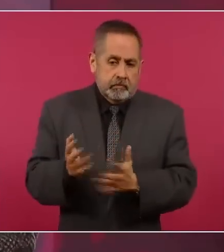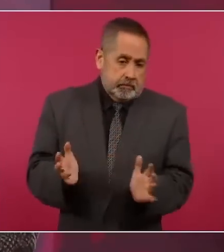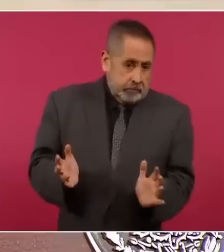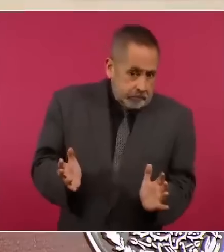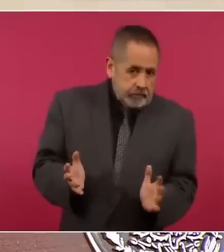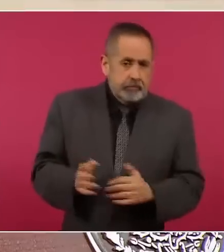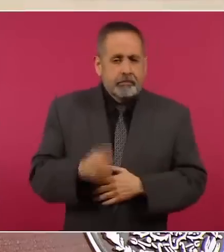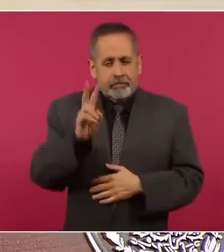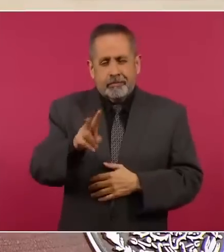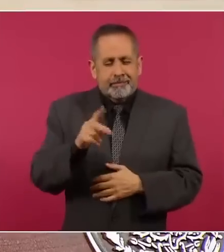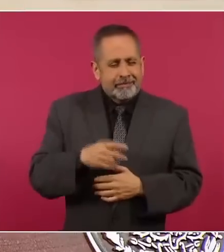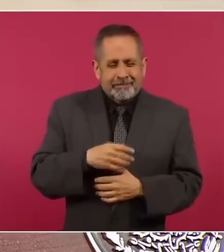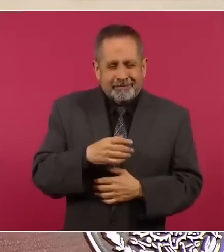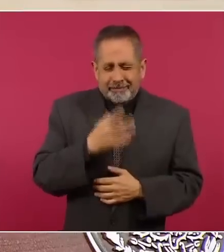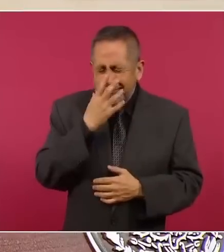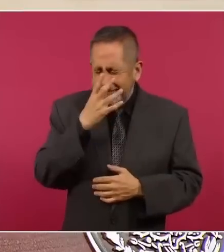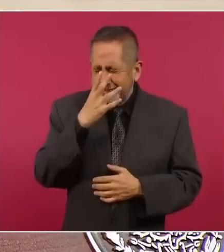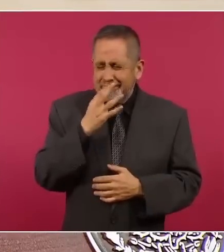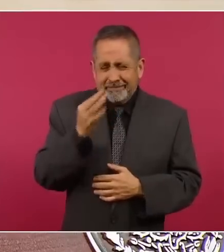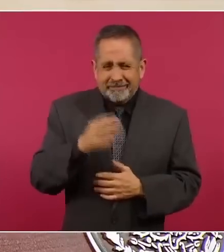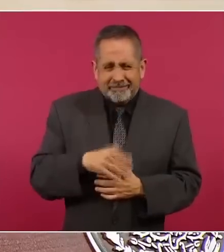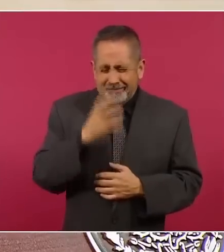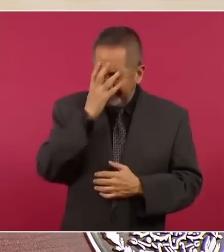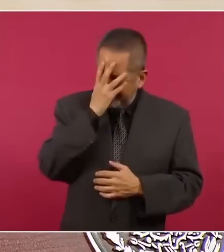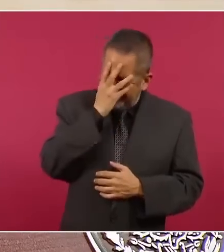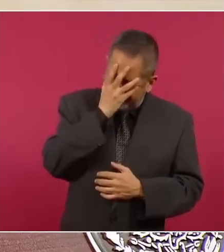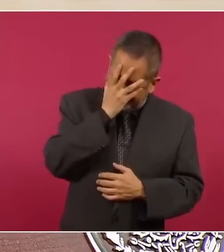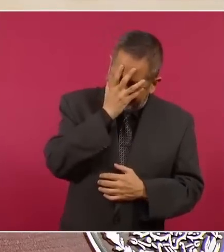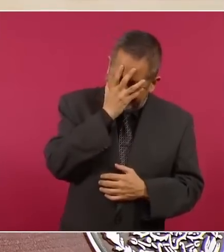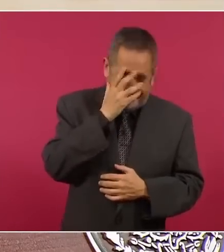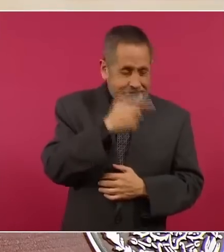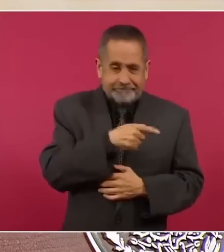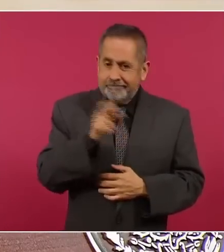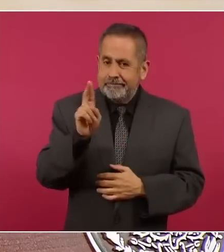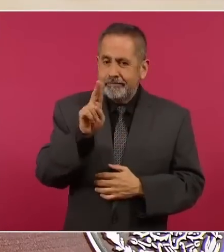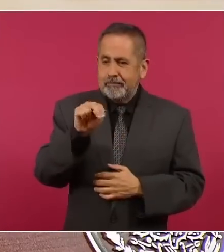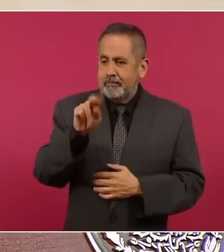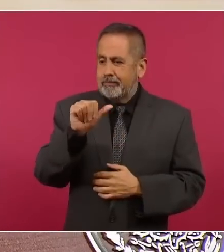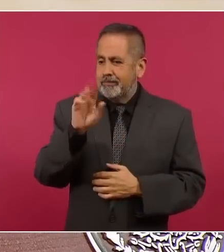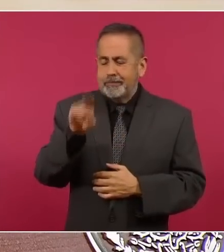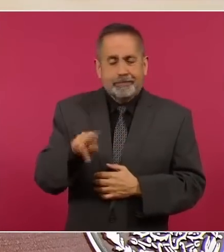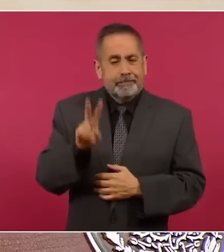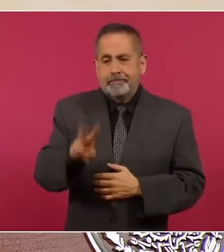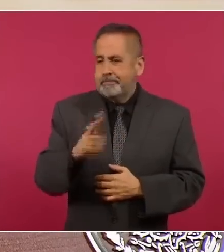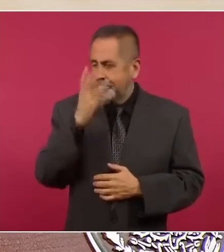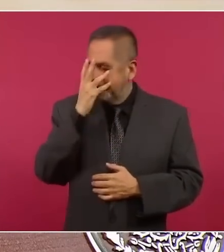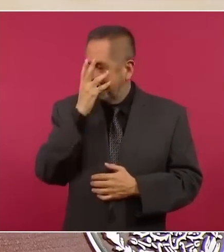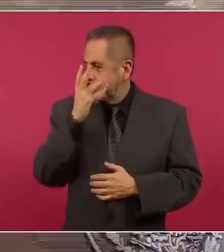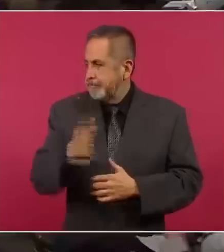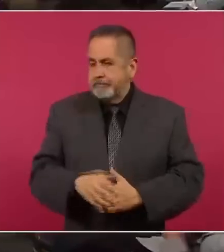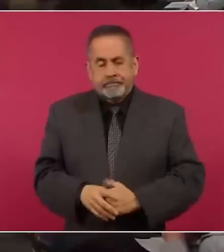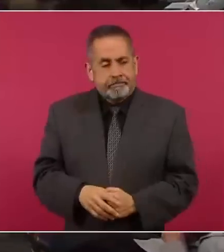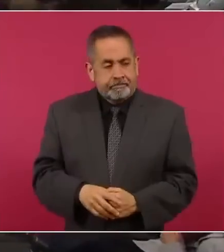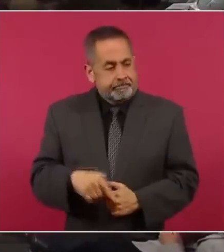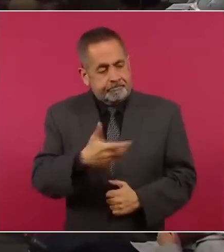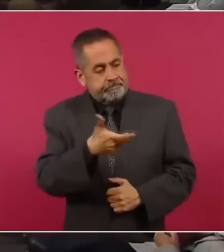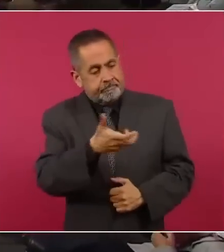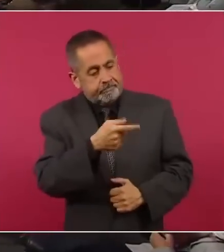ajena el que actúen así.